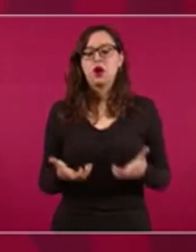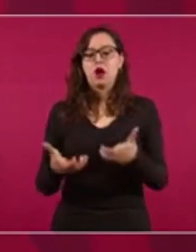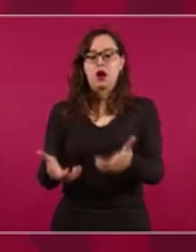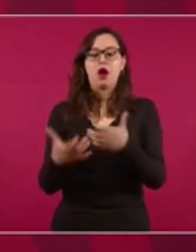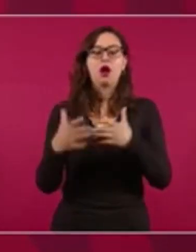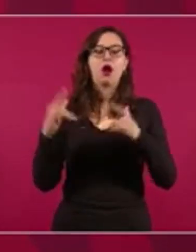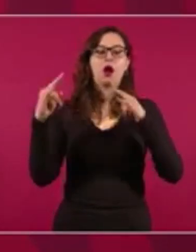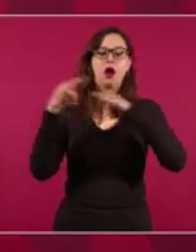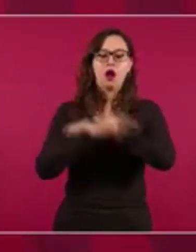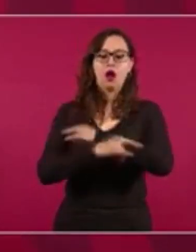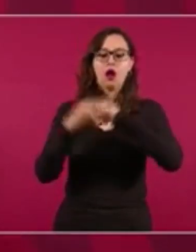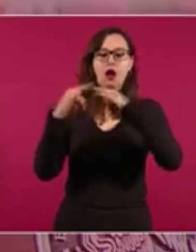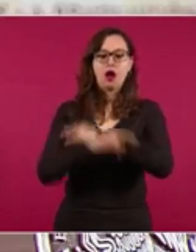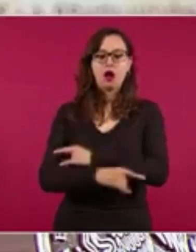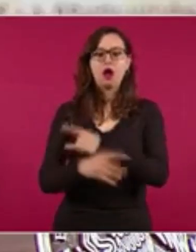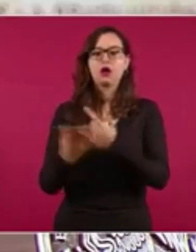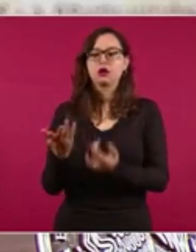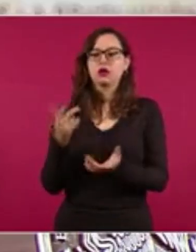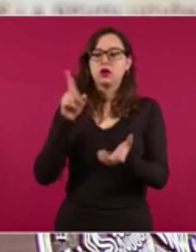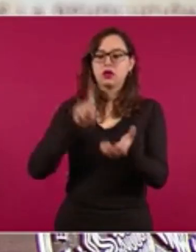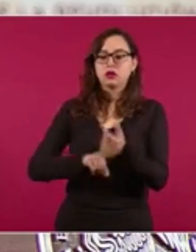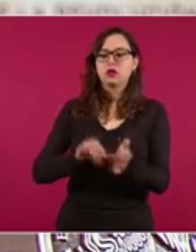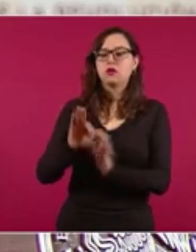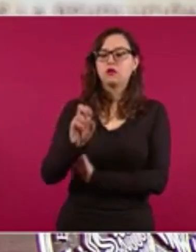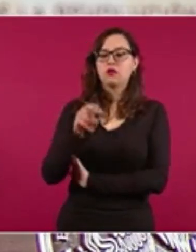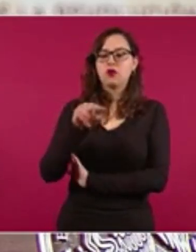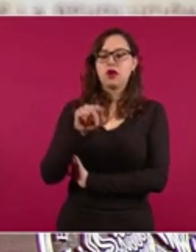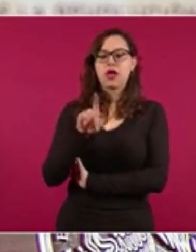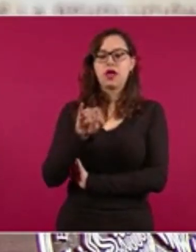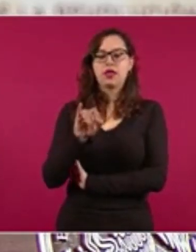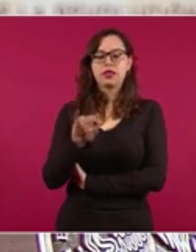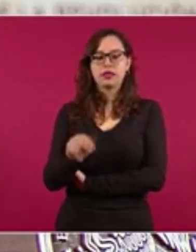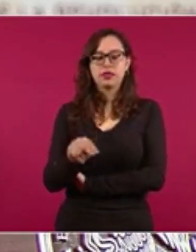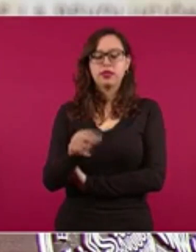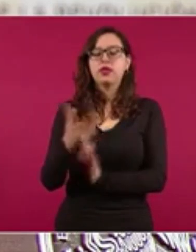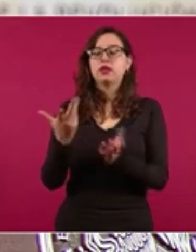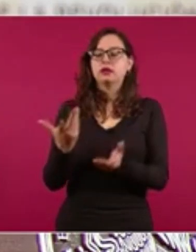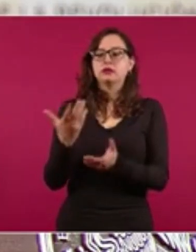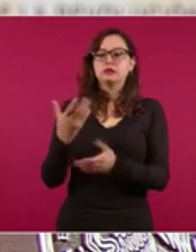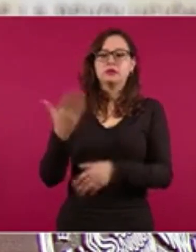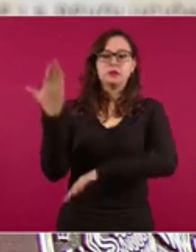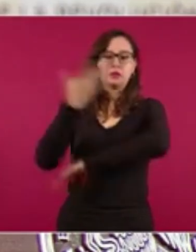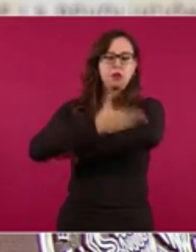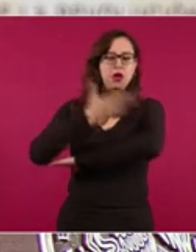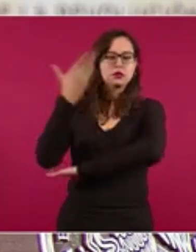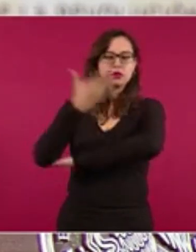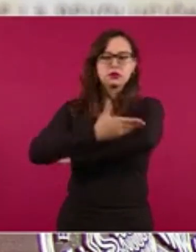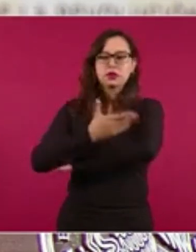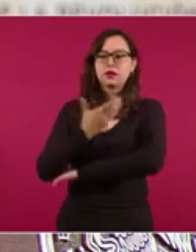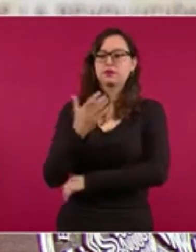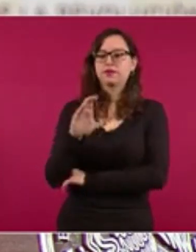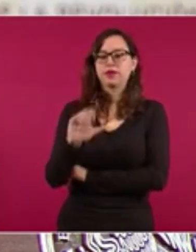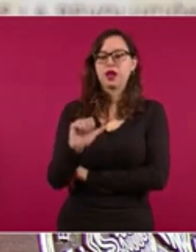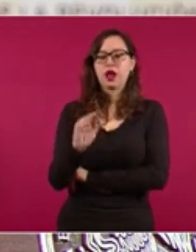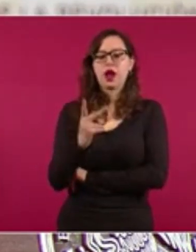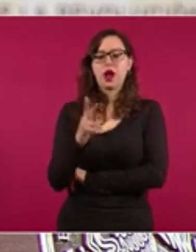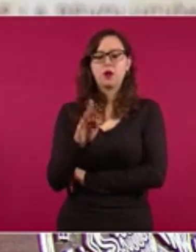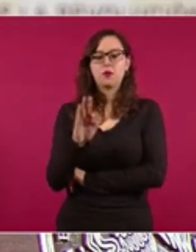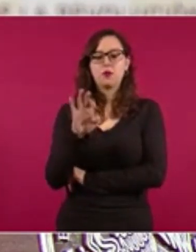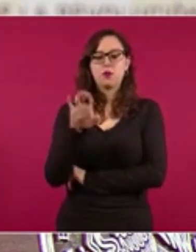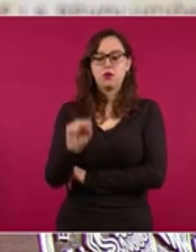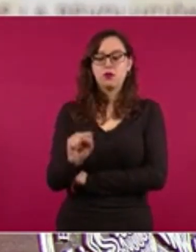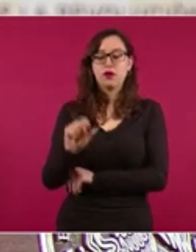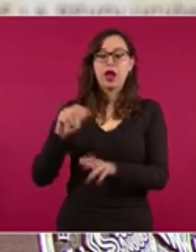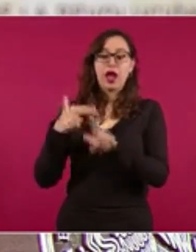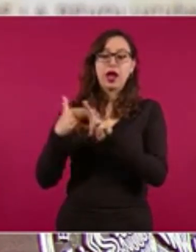al Fondo Nacional de Infraestructura, FONADIN, y a Caminos y Puentes Federales, CAPUFE, hasta el 28 de